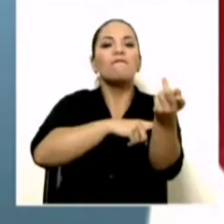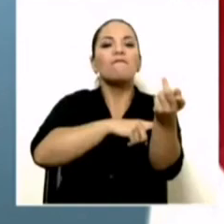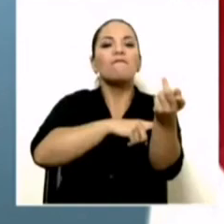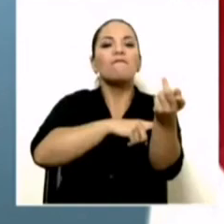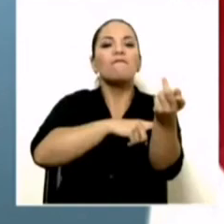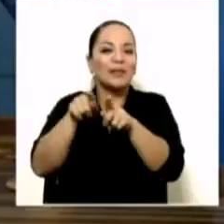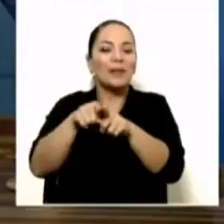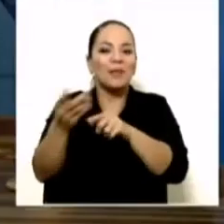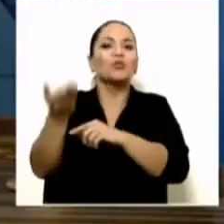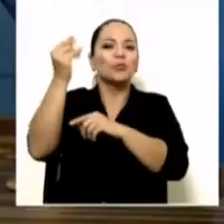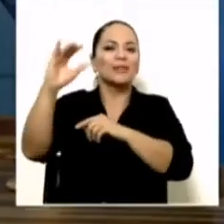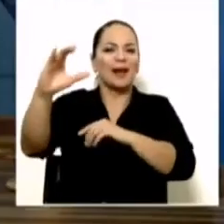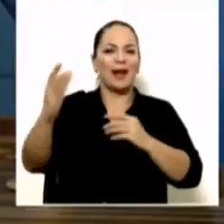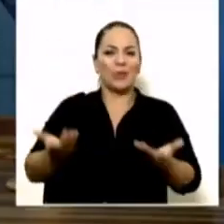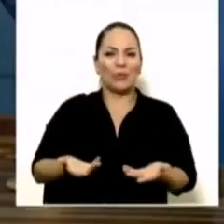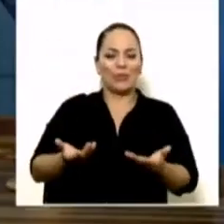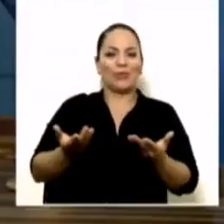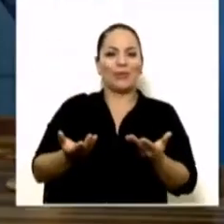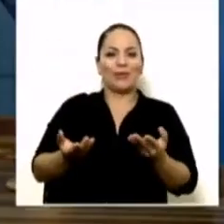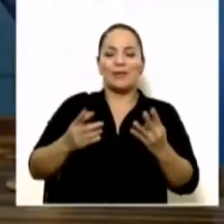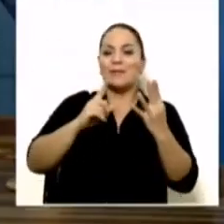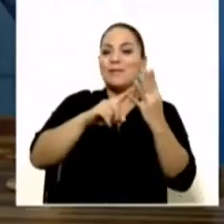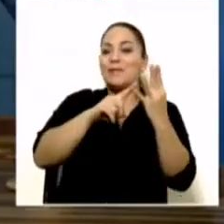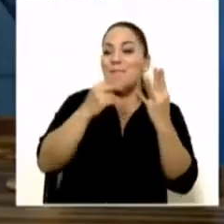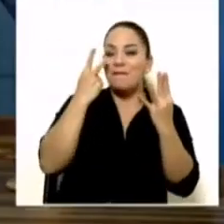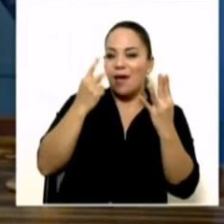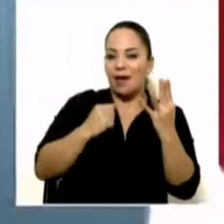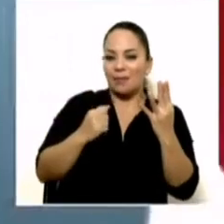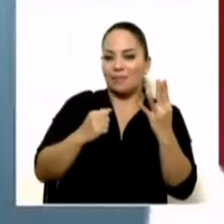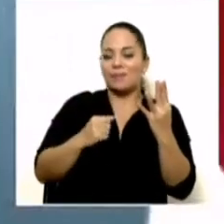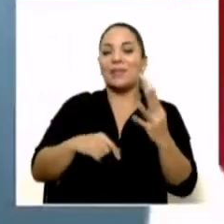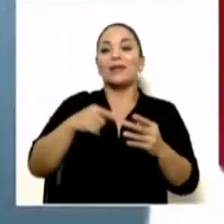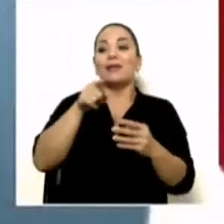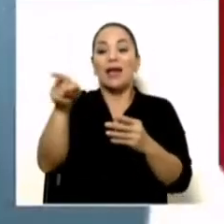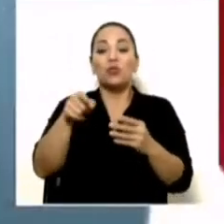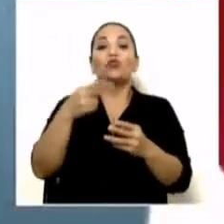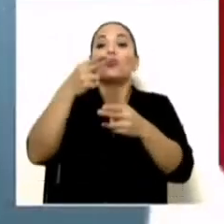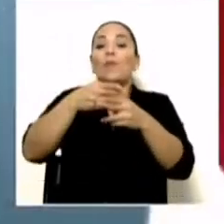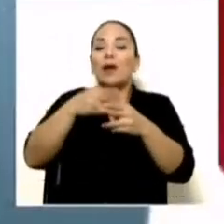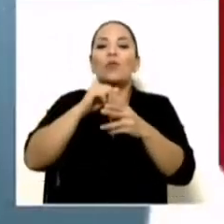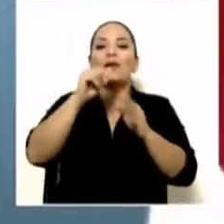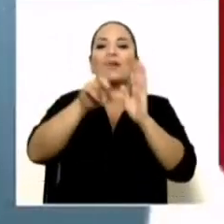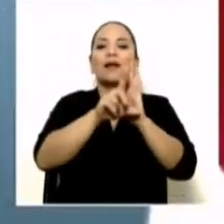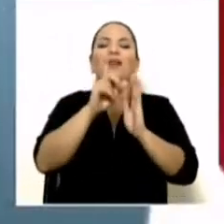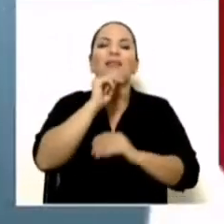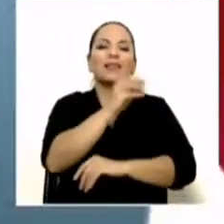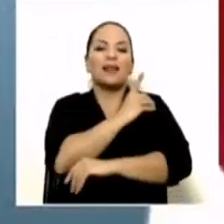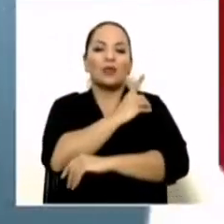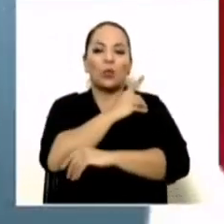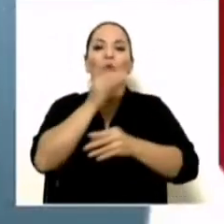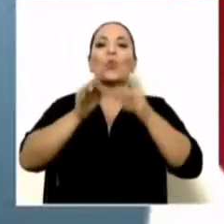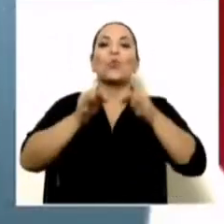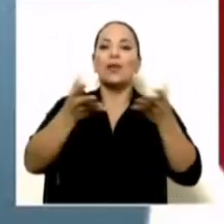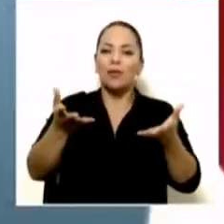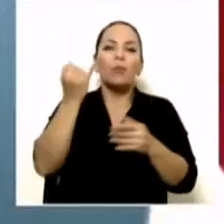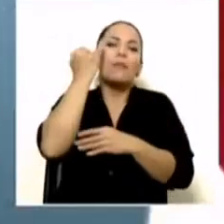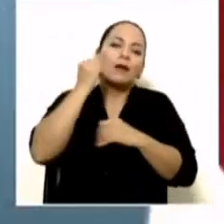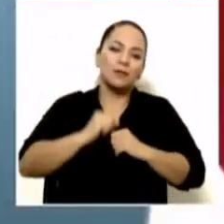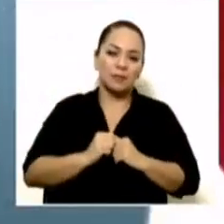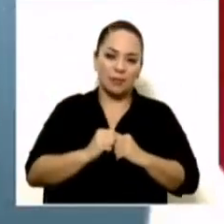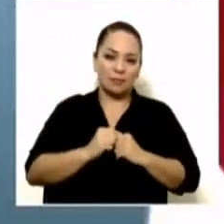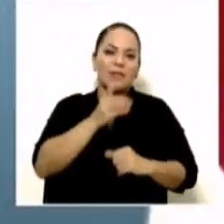nombraron de manera ilegal al director jurídico, imagínense,